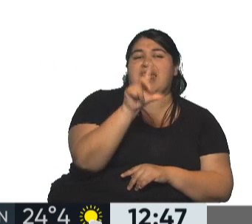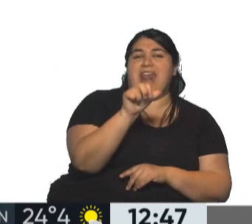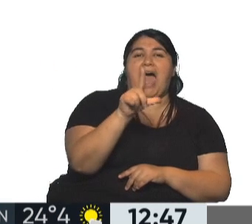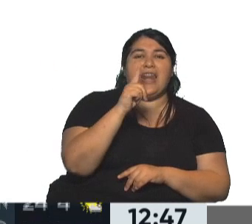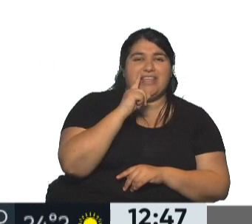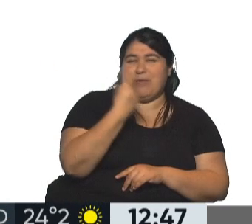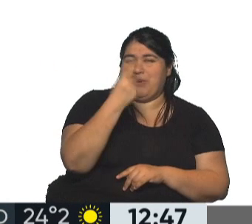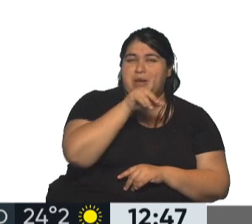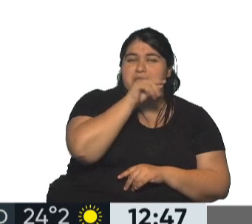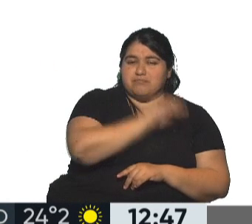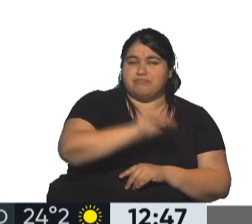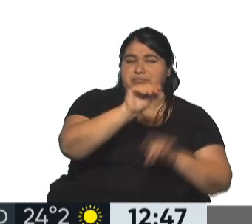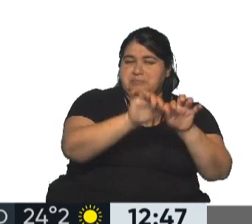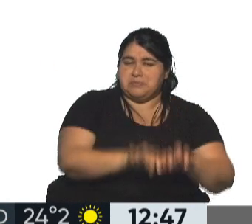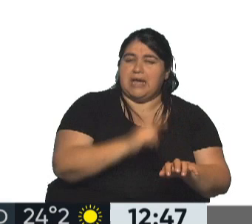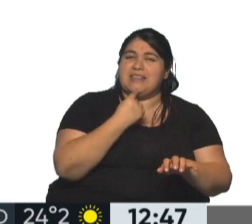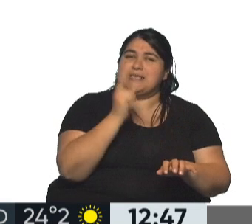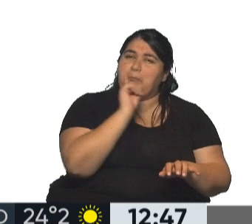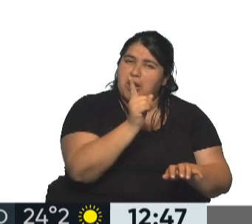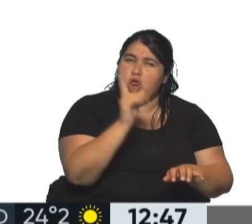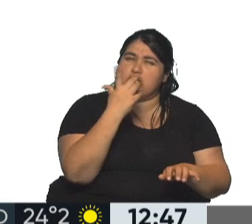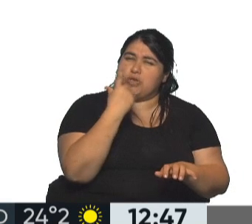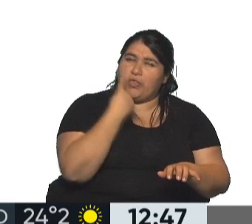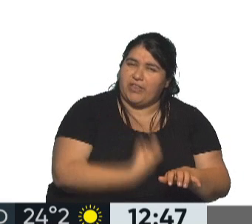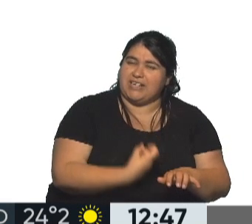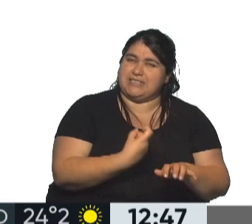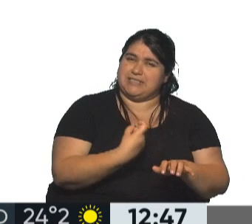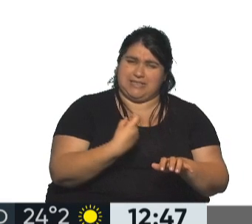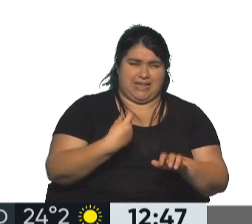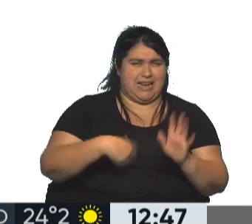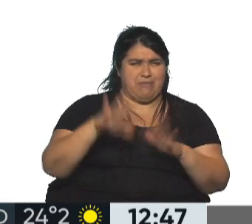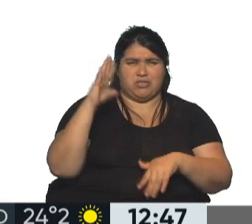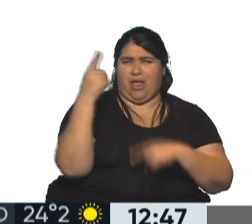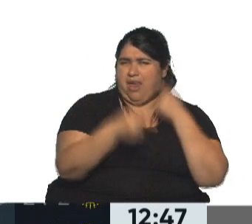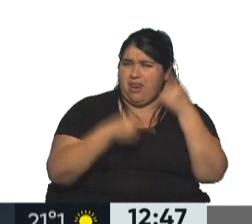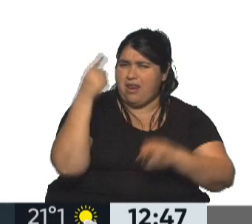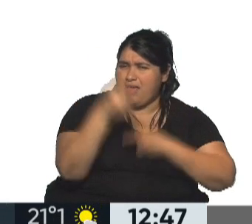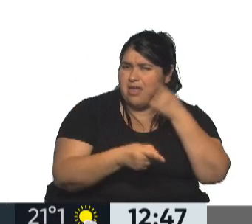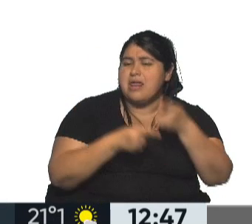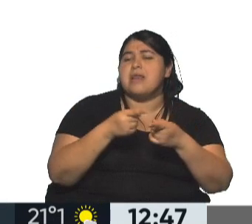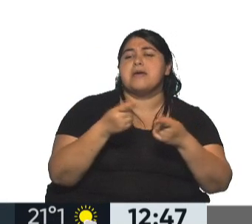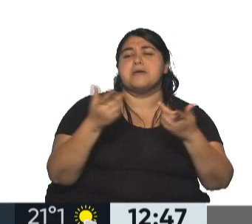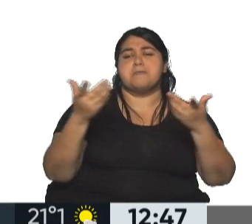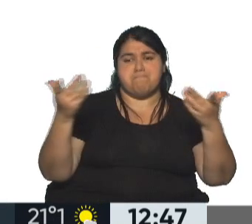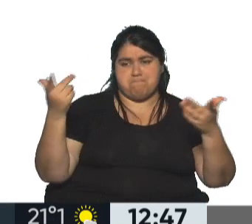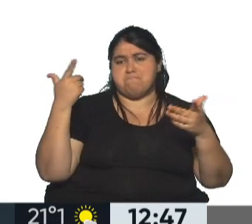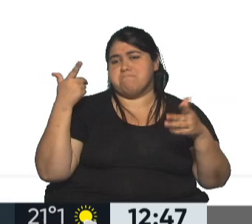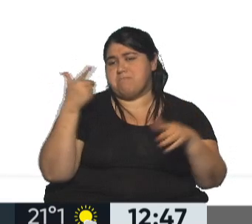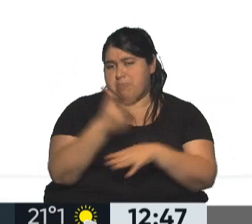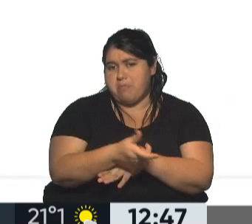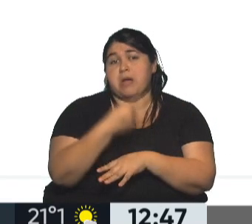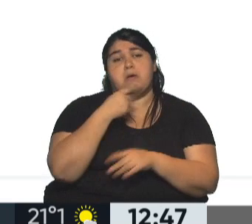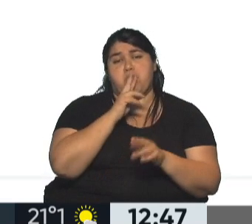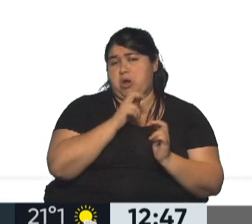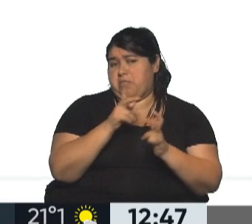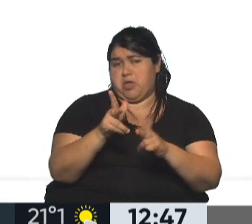tuiteó. Qué peligroso, qué triste, hubo un montón de haters, odiadores que en las redes también la atacaron. Ella insistió